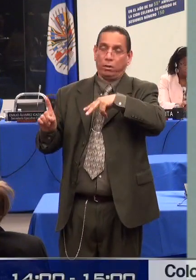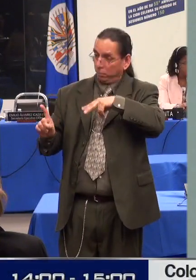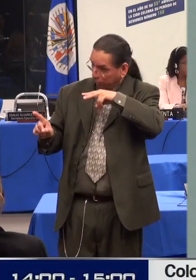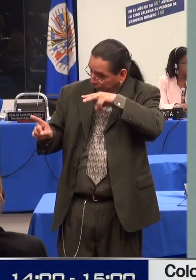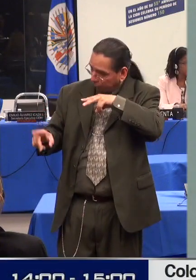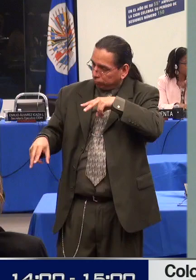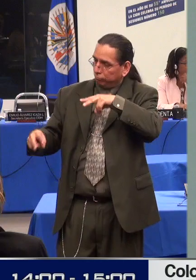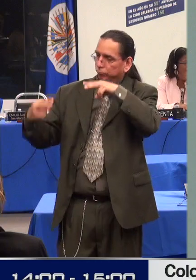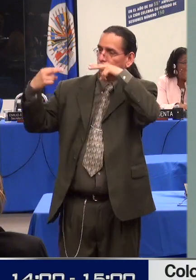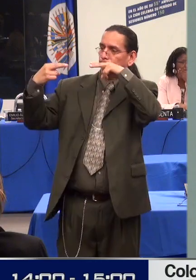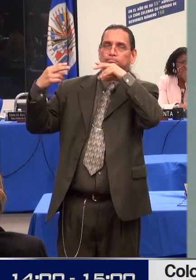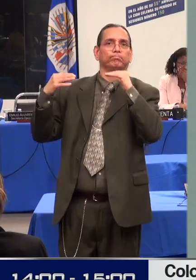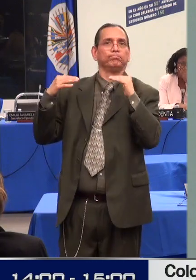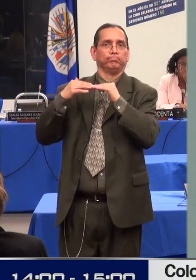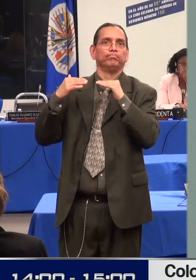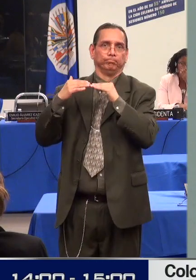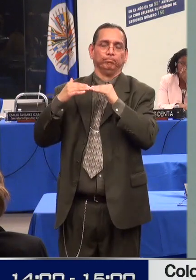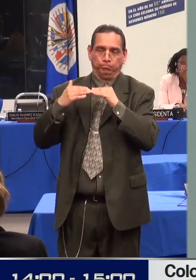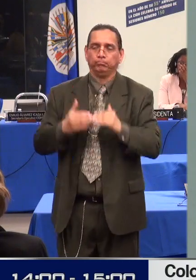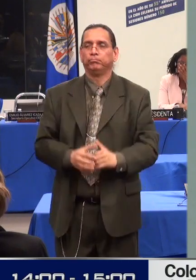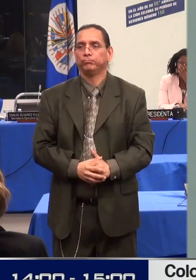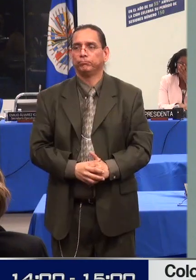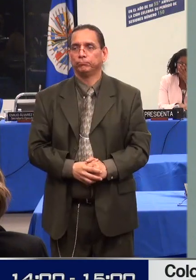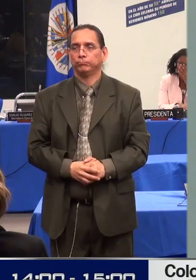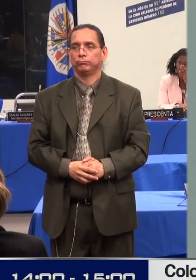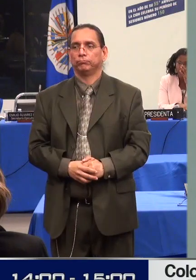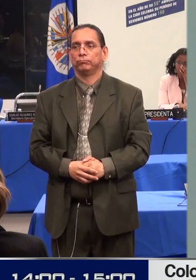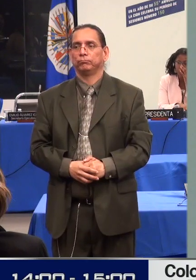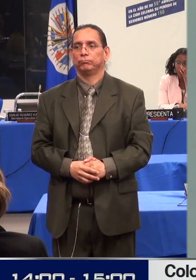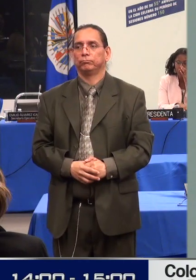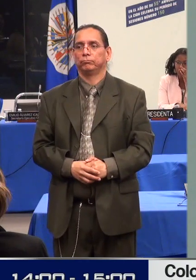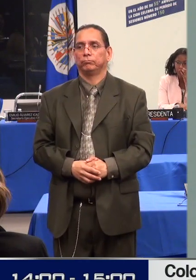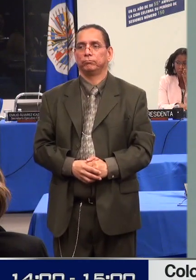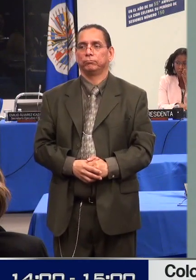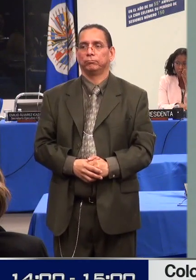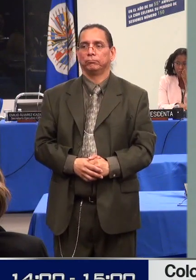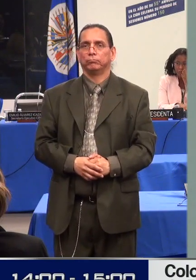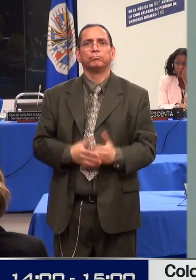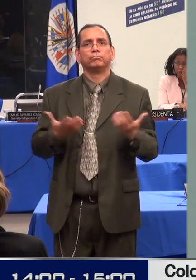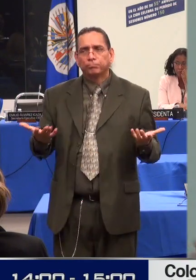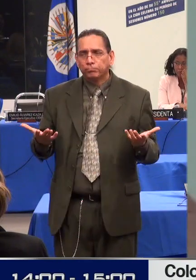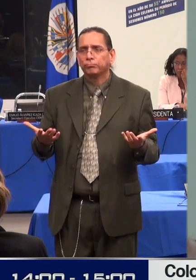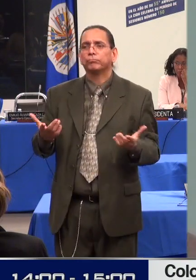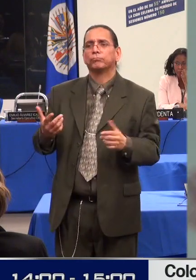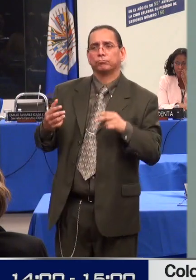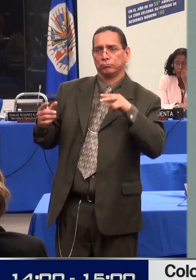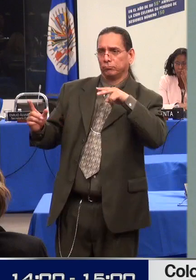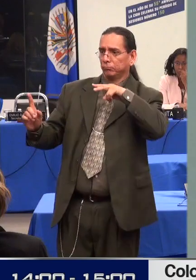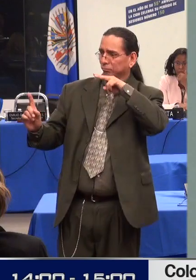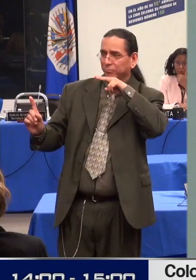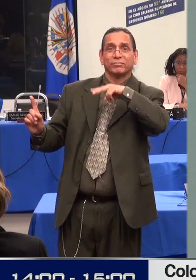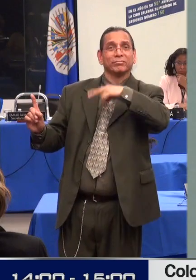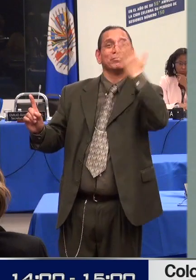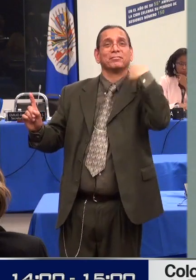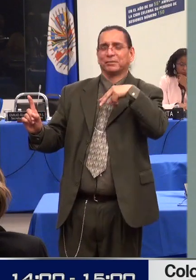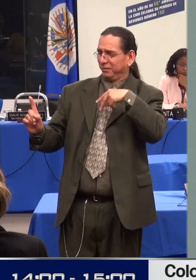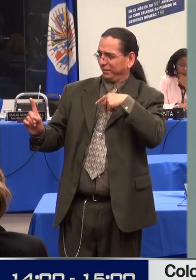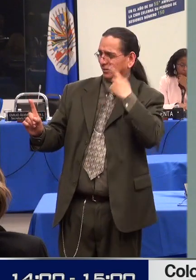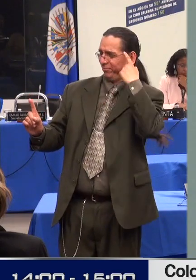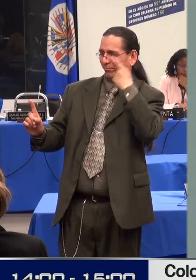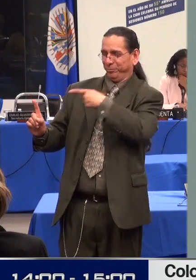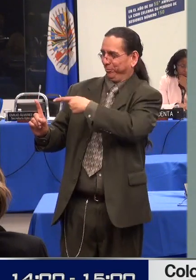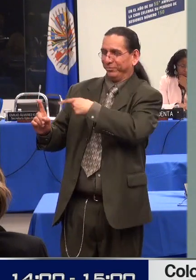que se les debe brindar para tomar tales decisiones. Y en este sentido, como ya lo señalaba